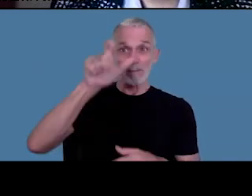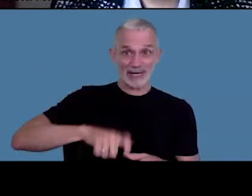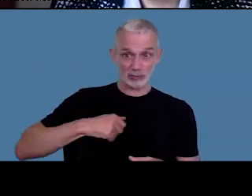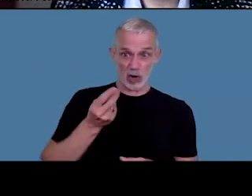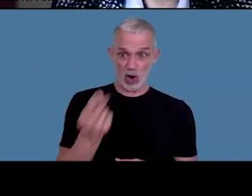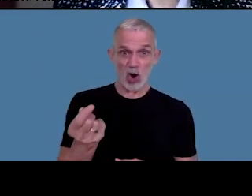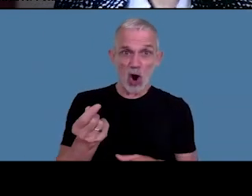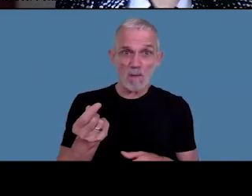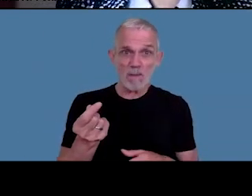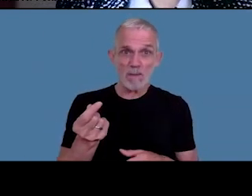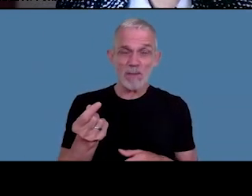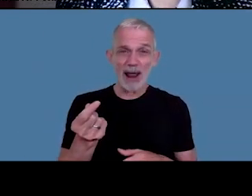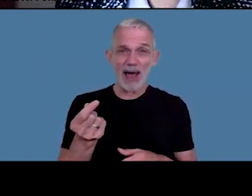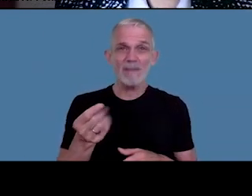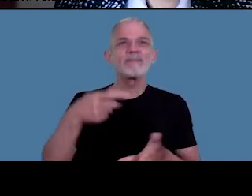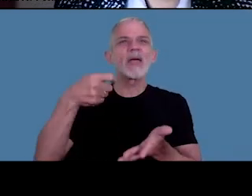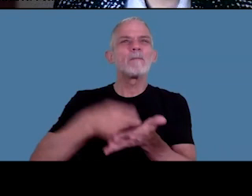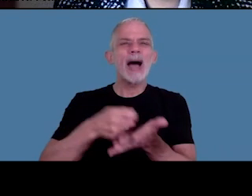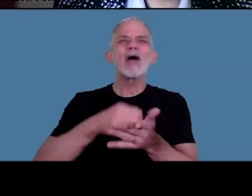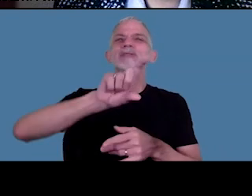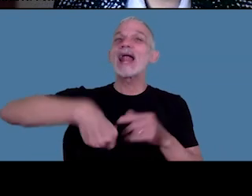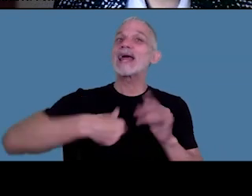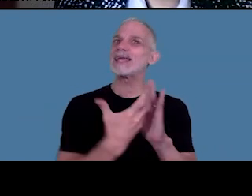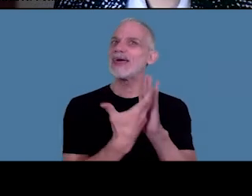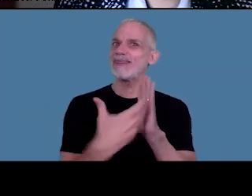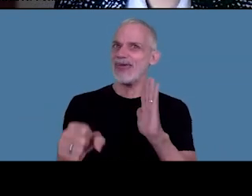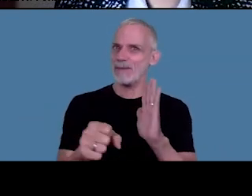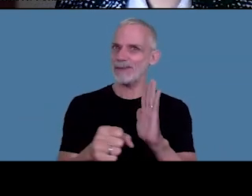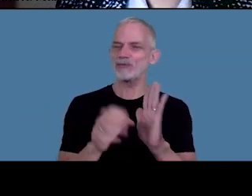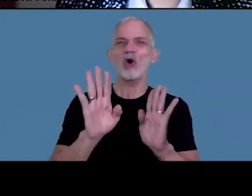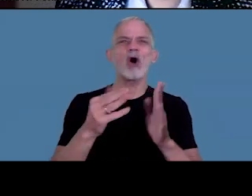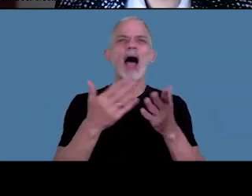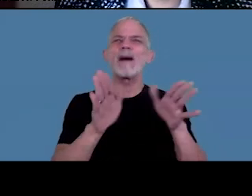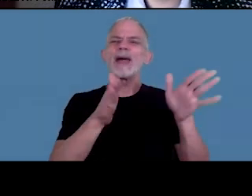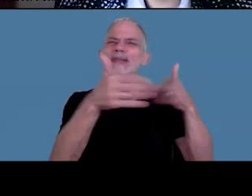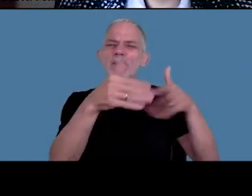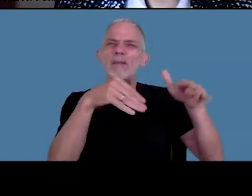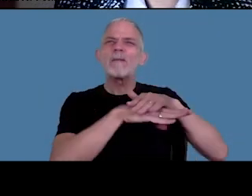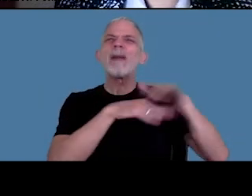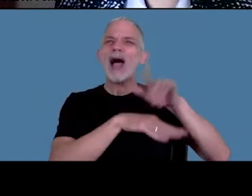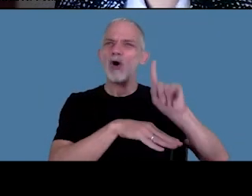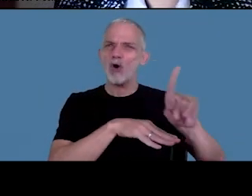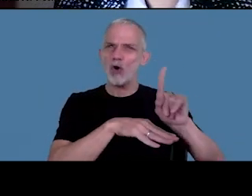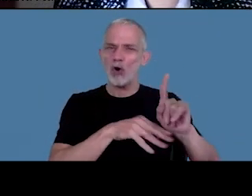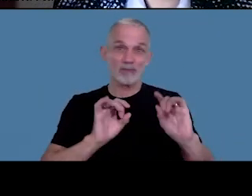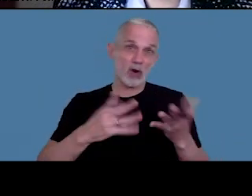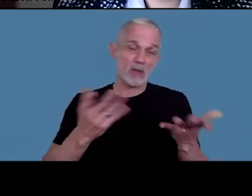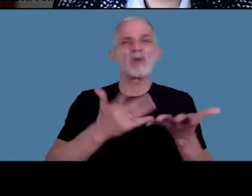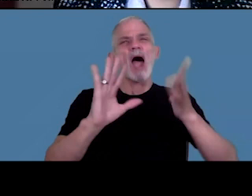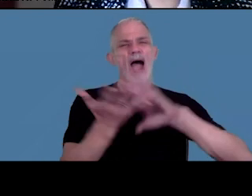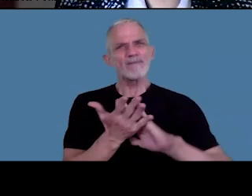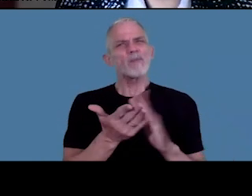consumidor final pague con tarjeta de débito abierta en entidades financieras. Es una forma de